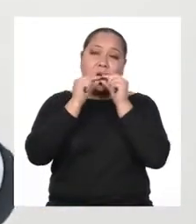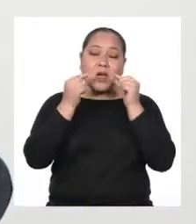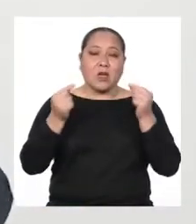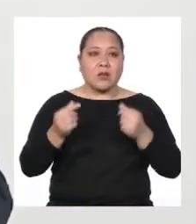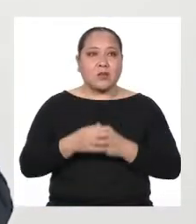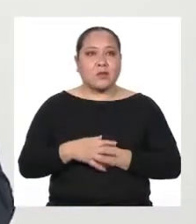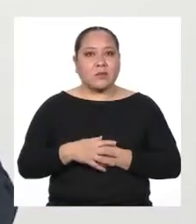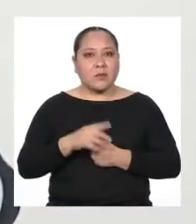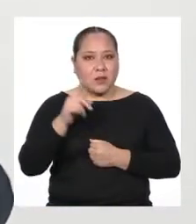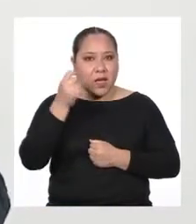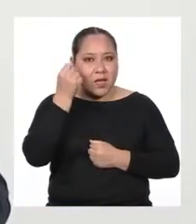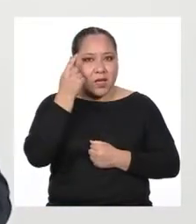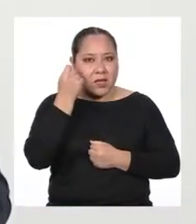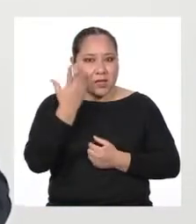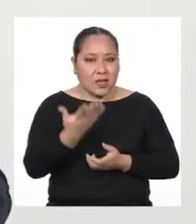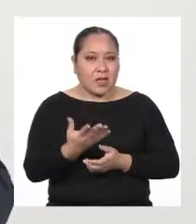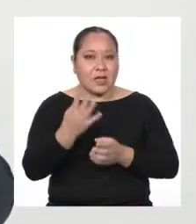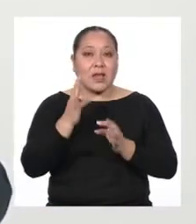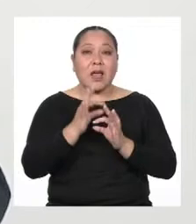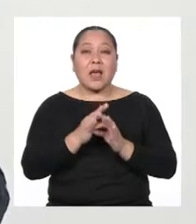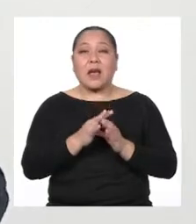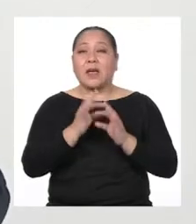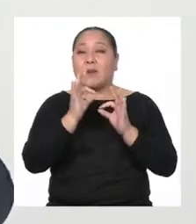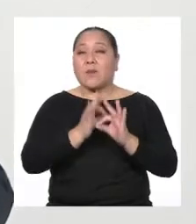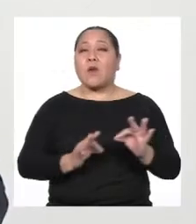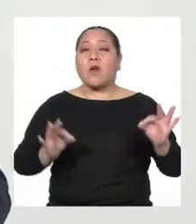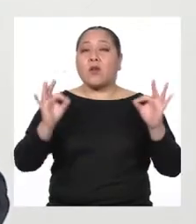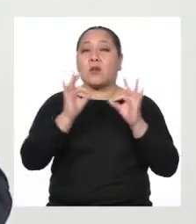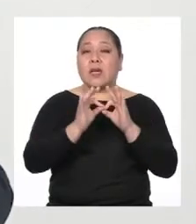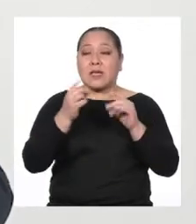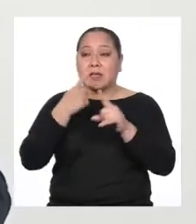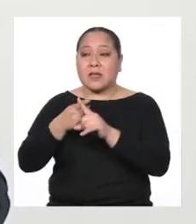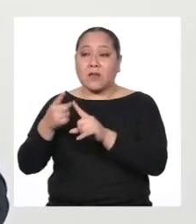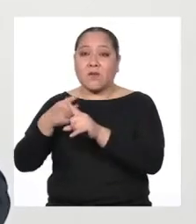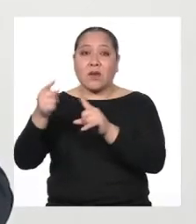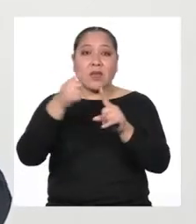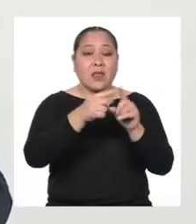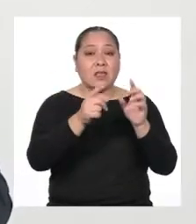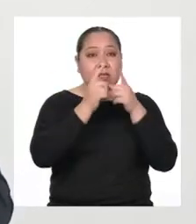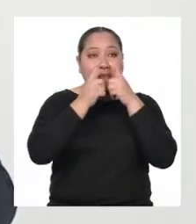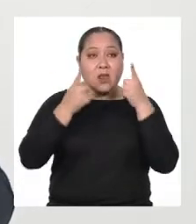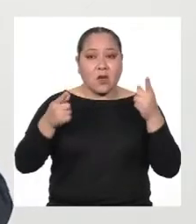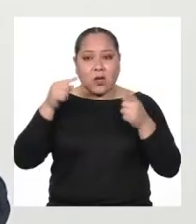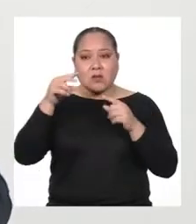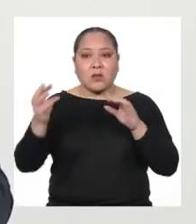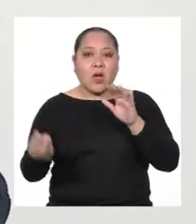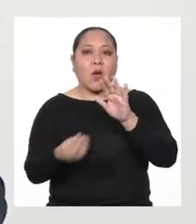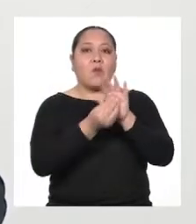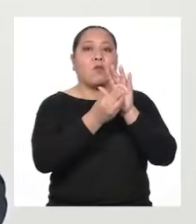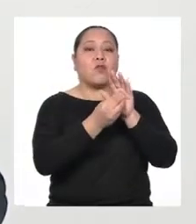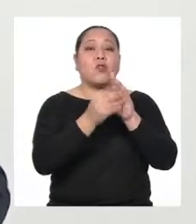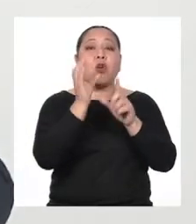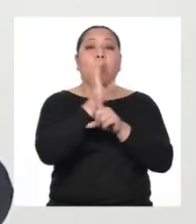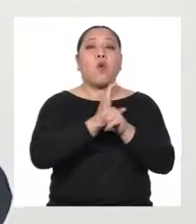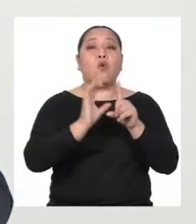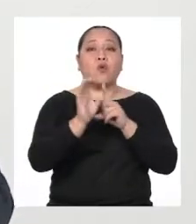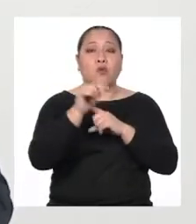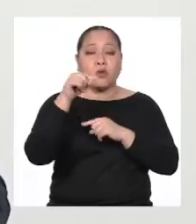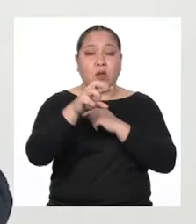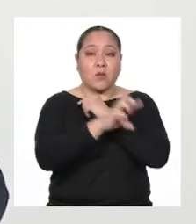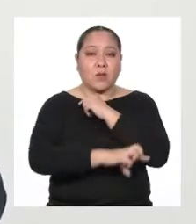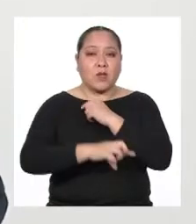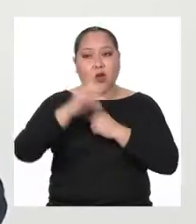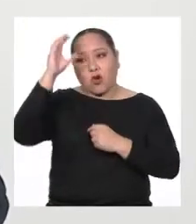tipo de riqueza de la que hablo? La diversidad lingüística constituye un aporte cultural al país Los